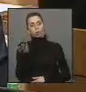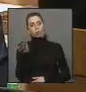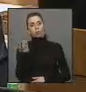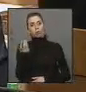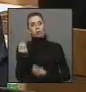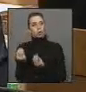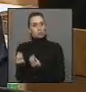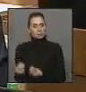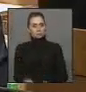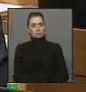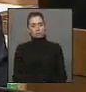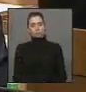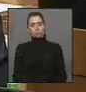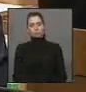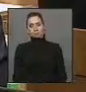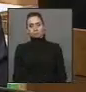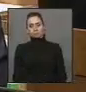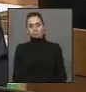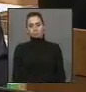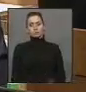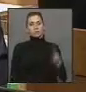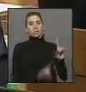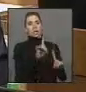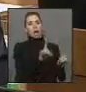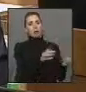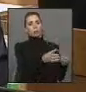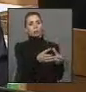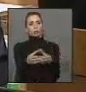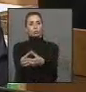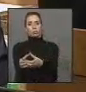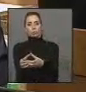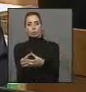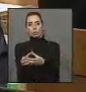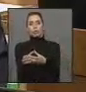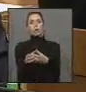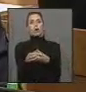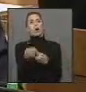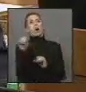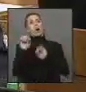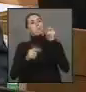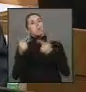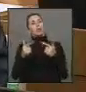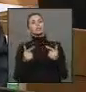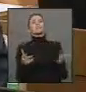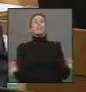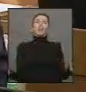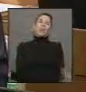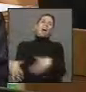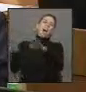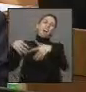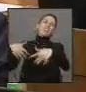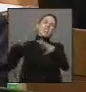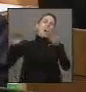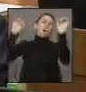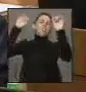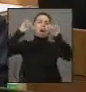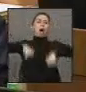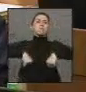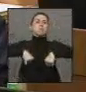ocurriendo en esta materia. Algunos sectores políticos de este país dicen que hay que darle para adelante, no hay que aprobarlo.